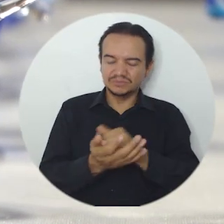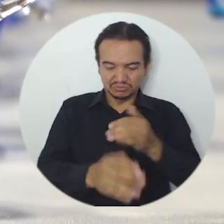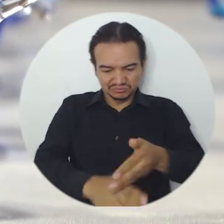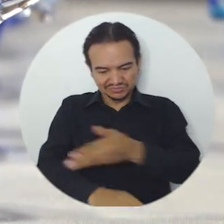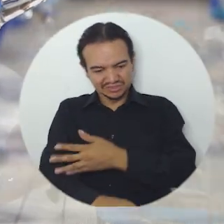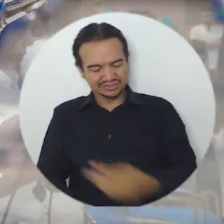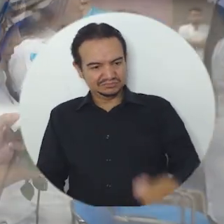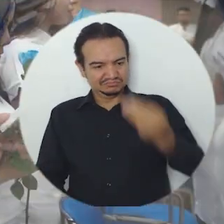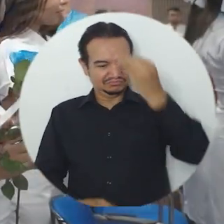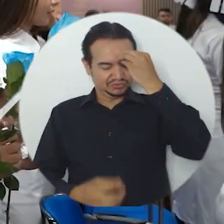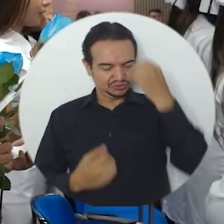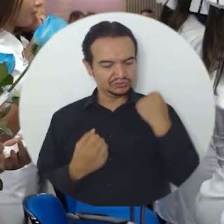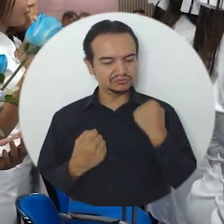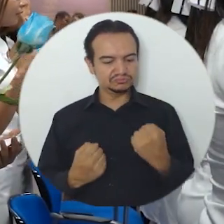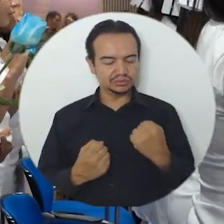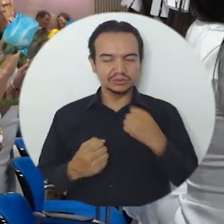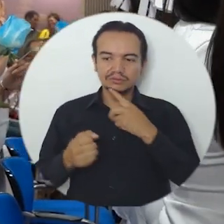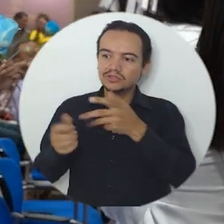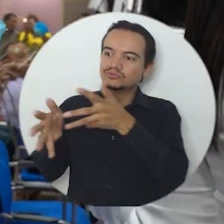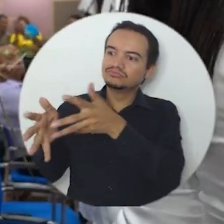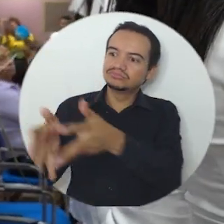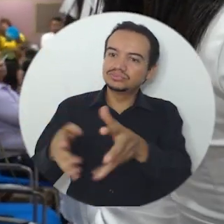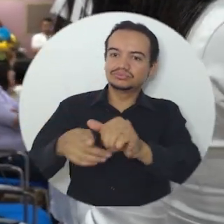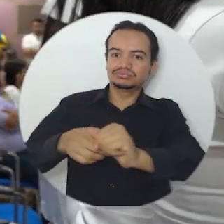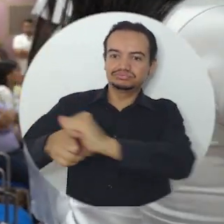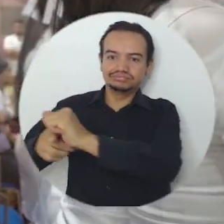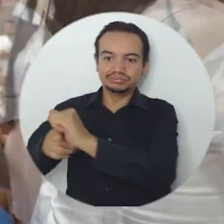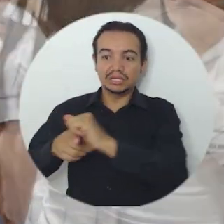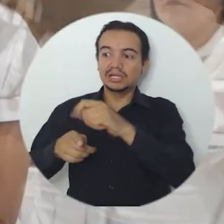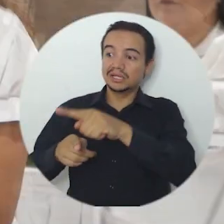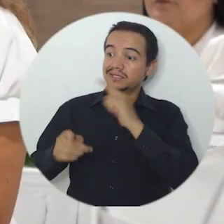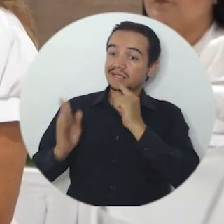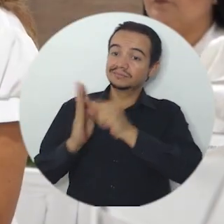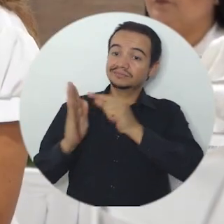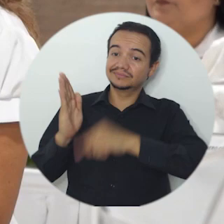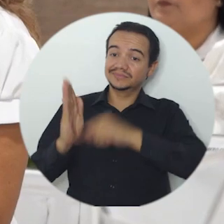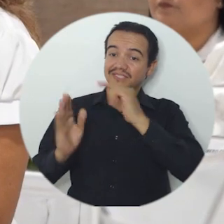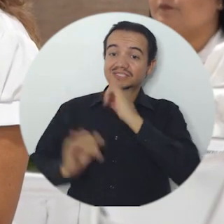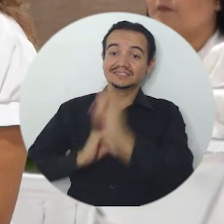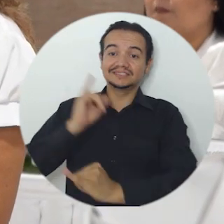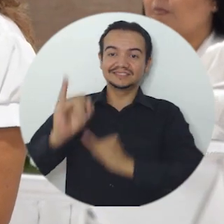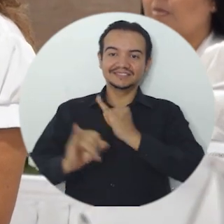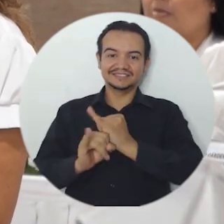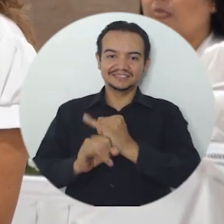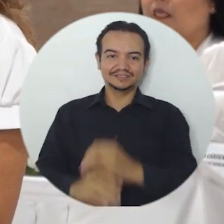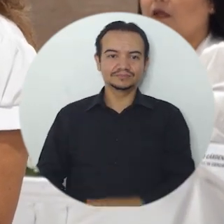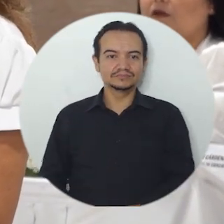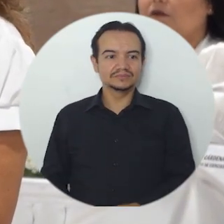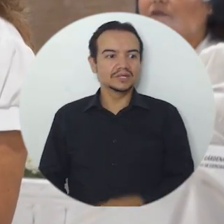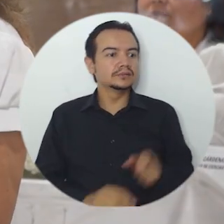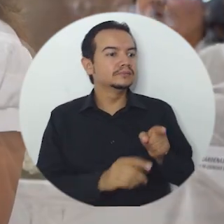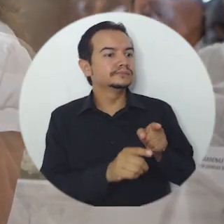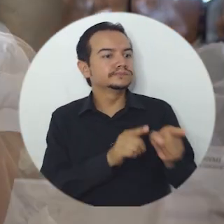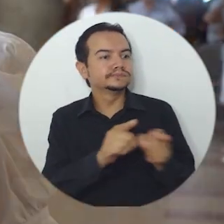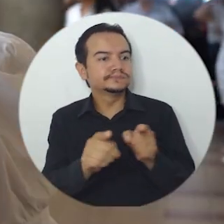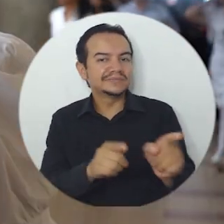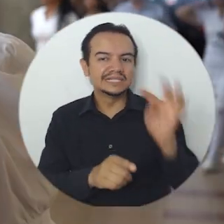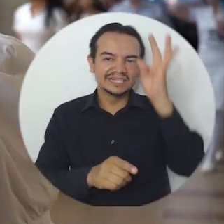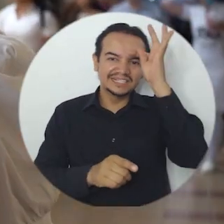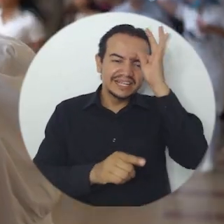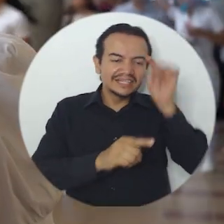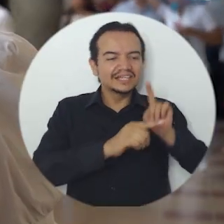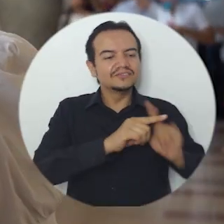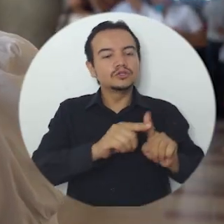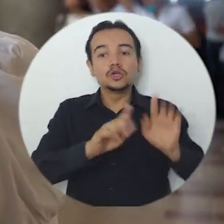pondrán en práctica los conocimientos adquiridos en este programa que cuenta con acreditación internacional. Como las diferentes clínicas y